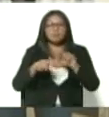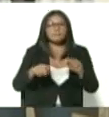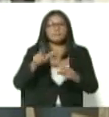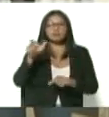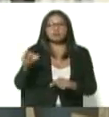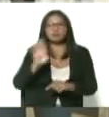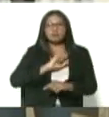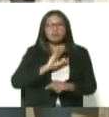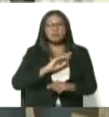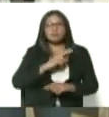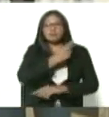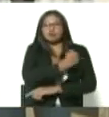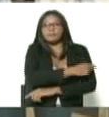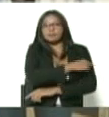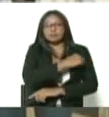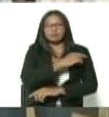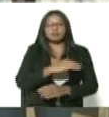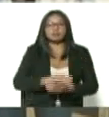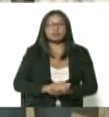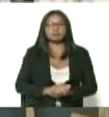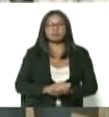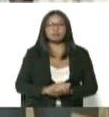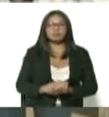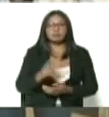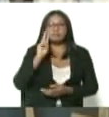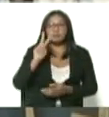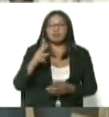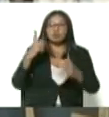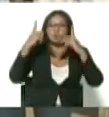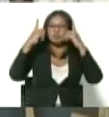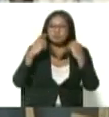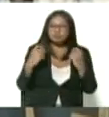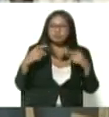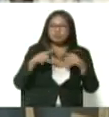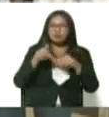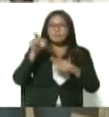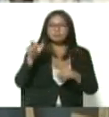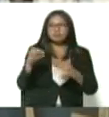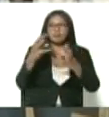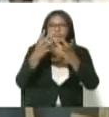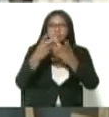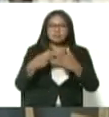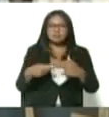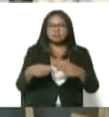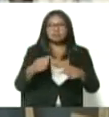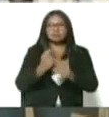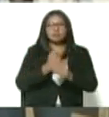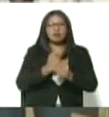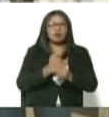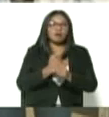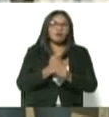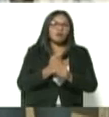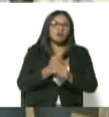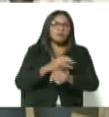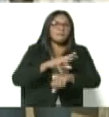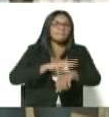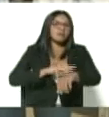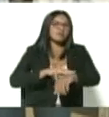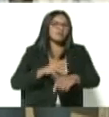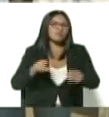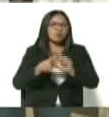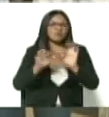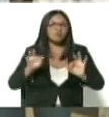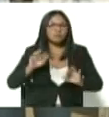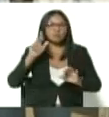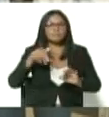saber con satisfacción la vocación de estos profesionales tanto personal administrativo como obrero como médico como tienen un sentido